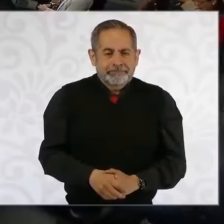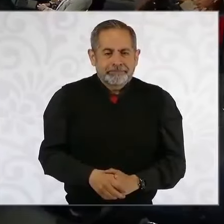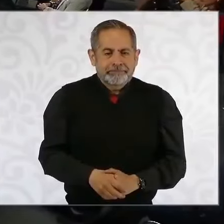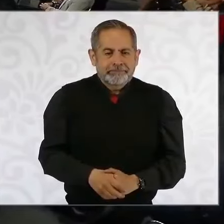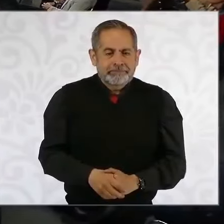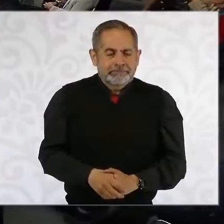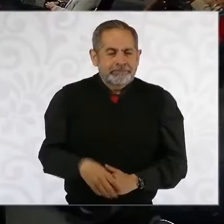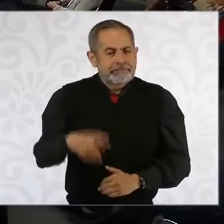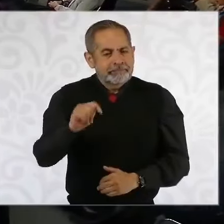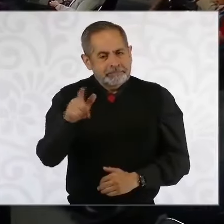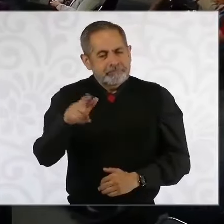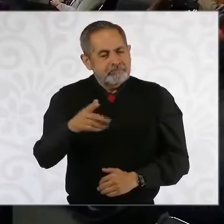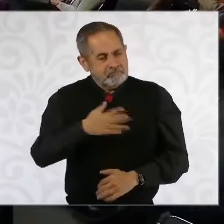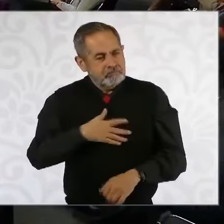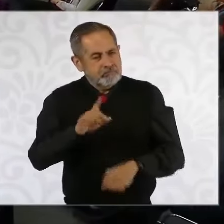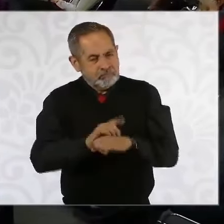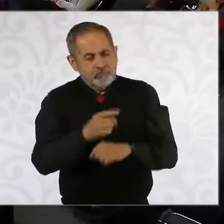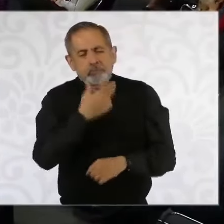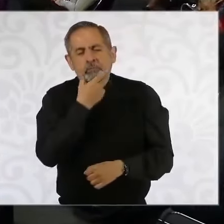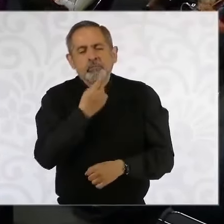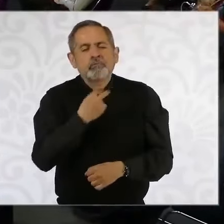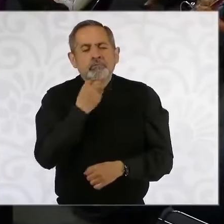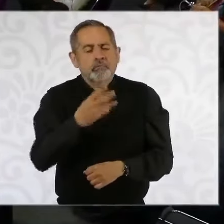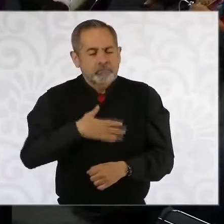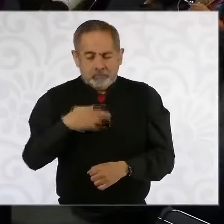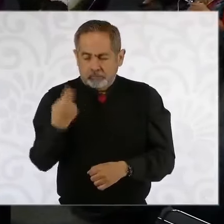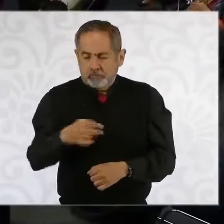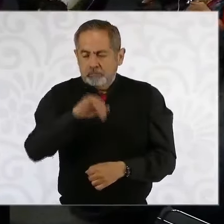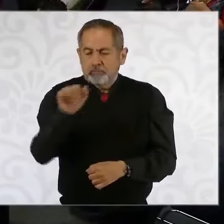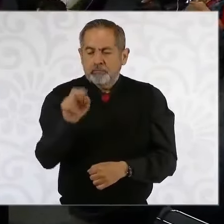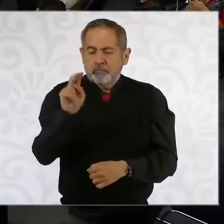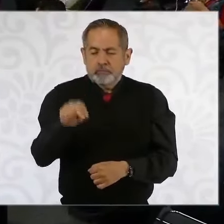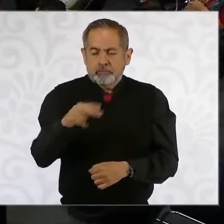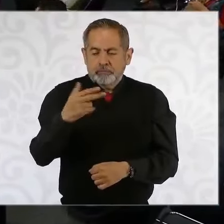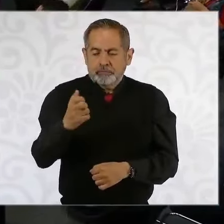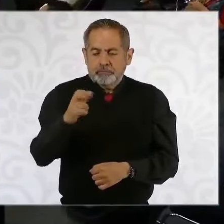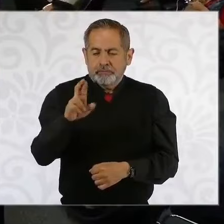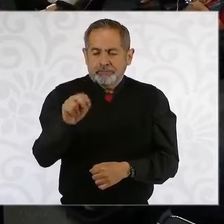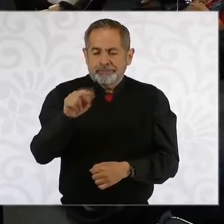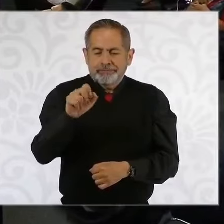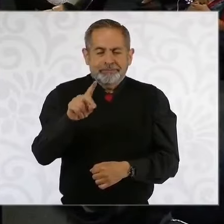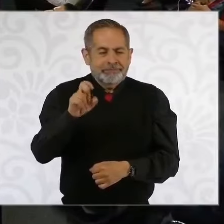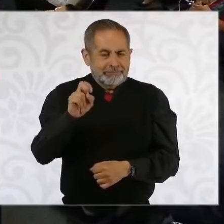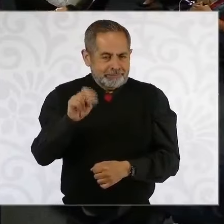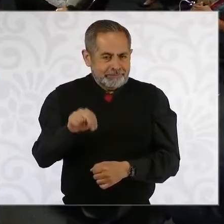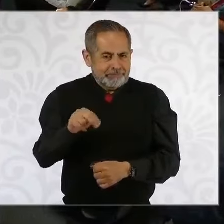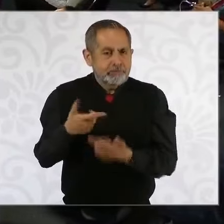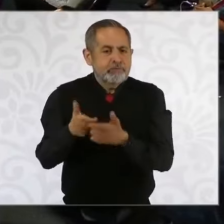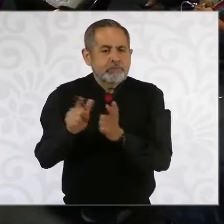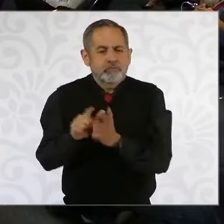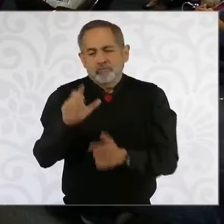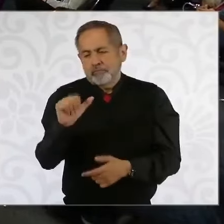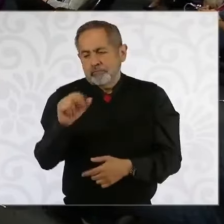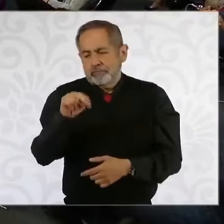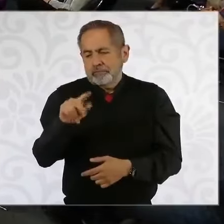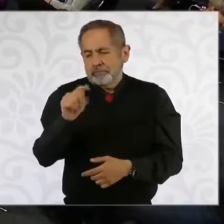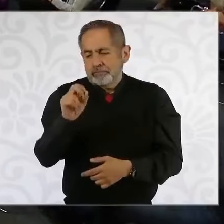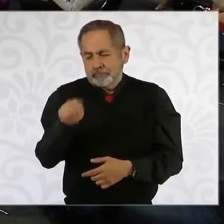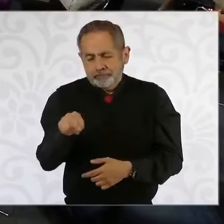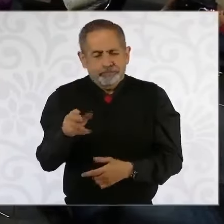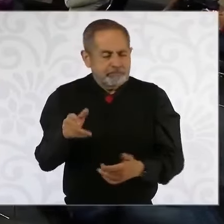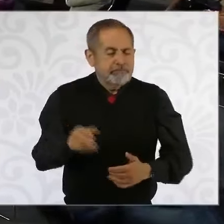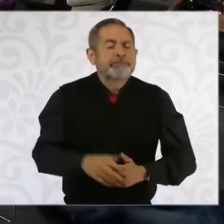¿Qué tal? Muy buenos días. Buenos días a todos y a todas. Juan Hernández de Hierro Basta, del Grupo Cantón, Tabasco Hoy, Campeche Hoy y Quintana Roo Hoy.